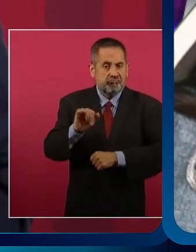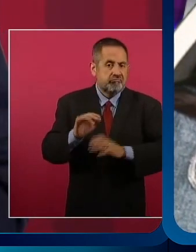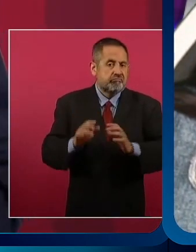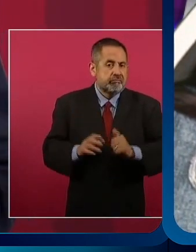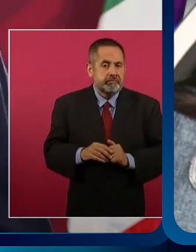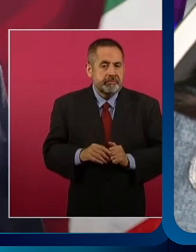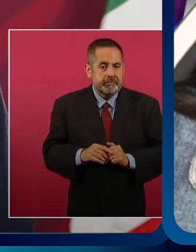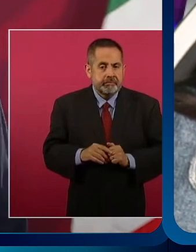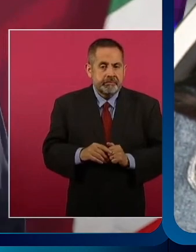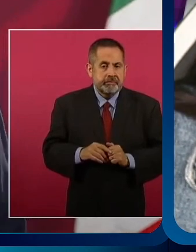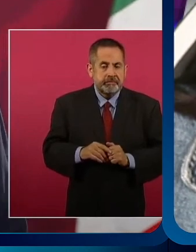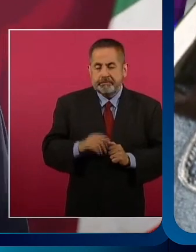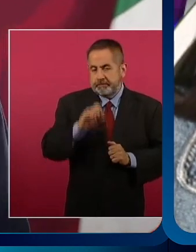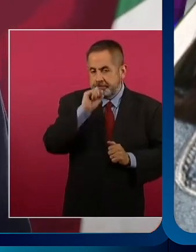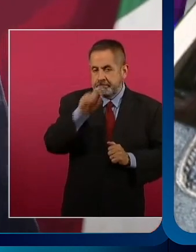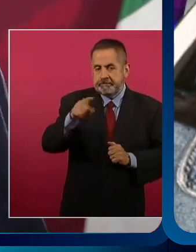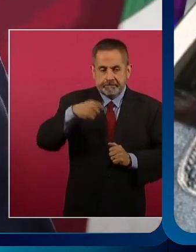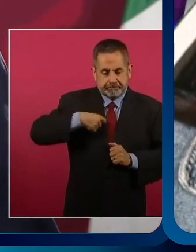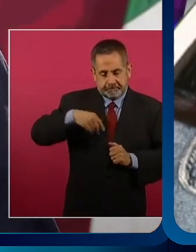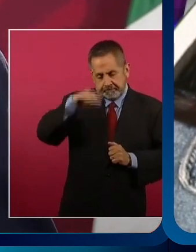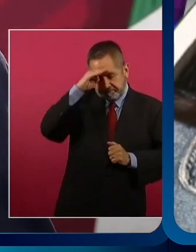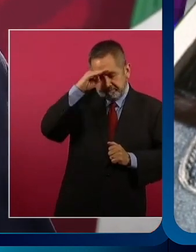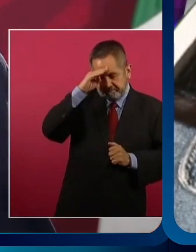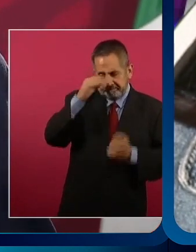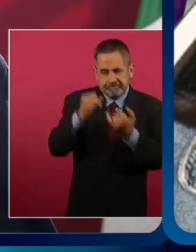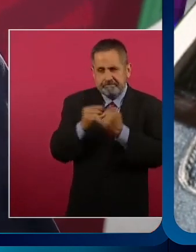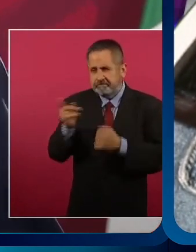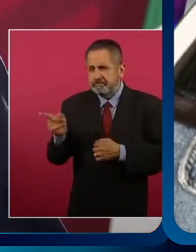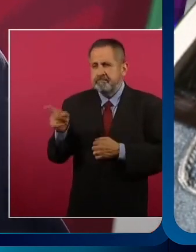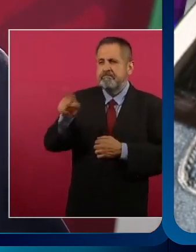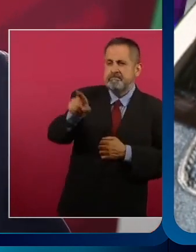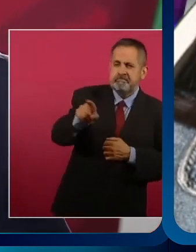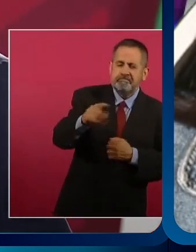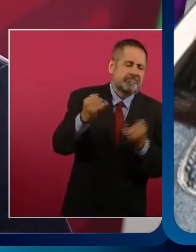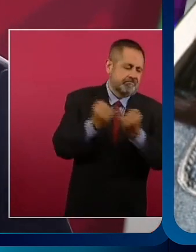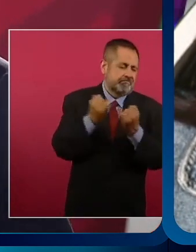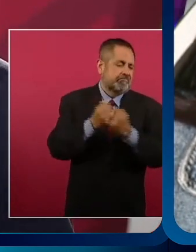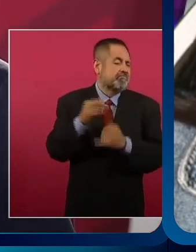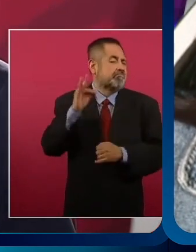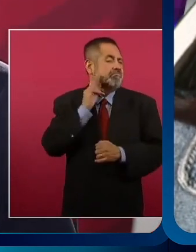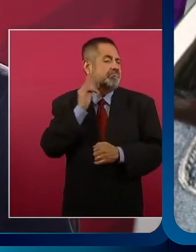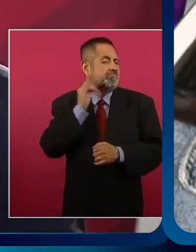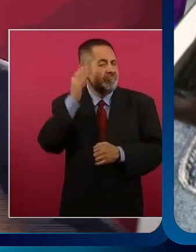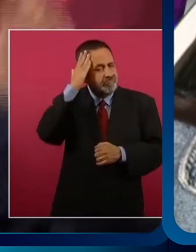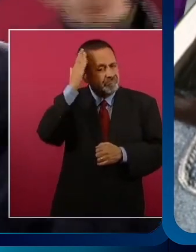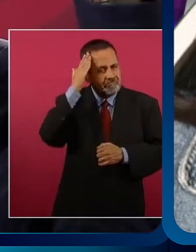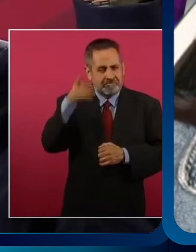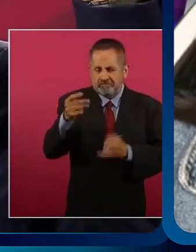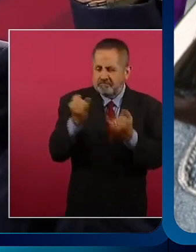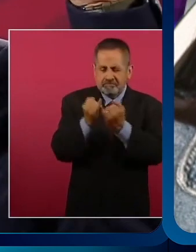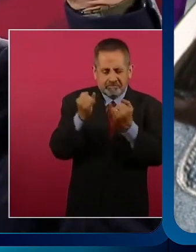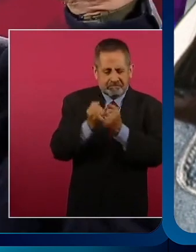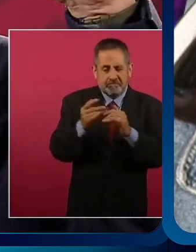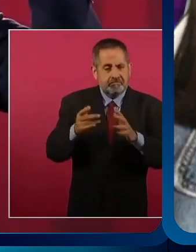pienso lo mismo, repito, del fiscal, general, pero